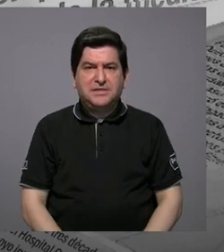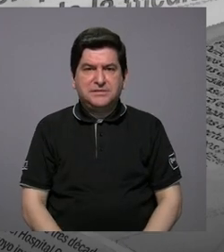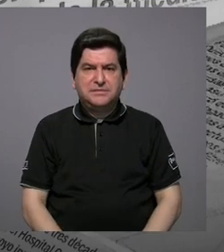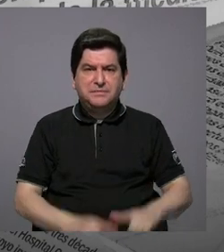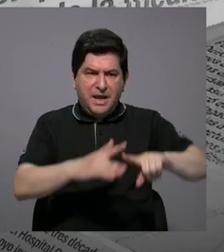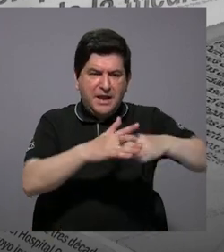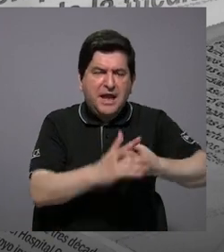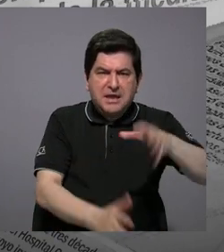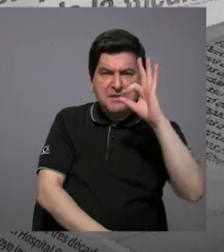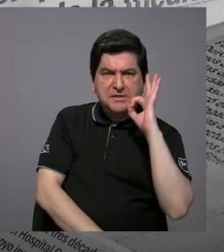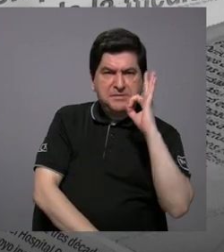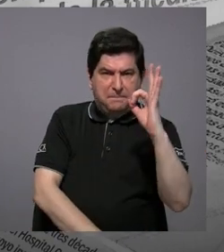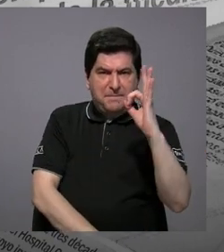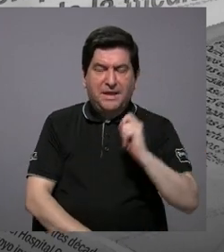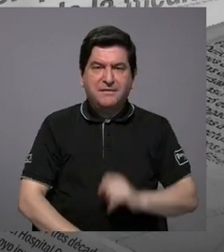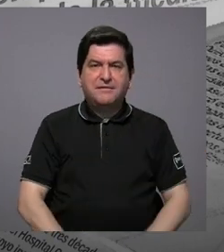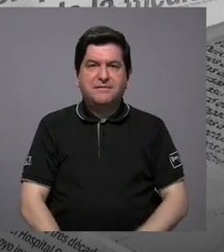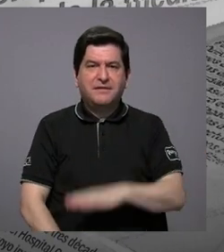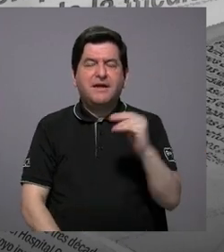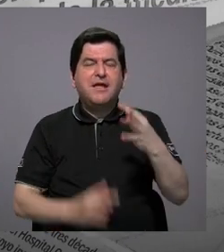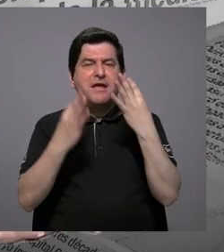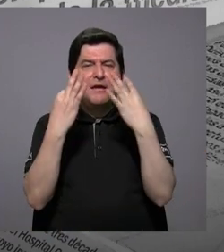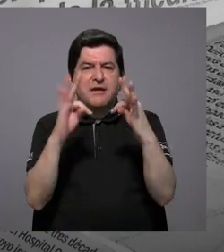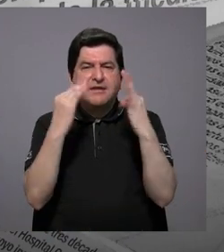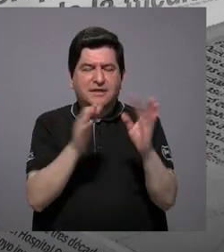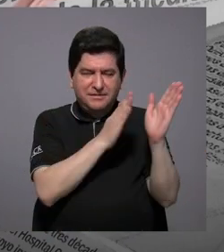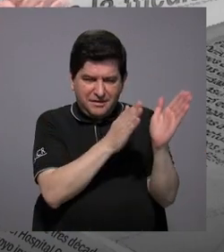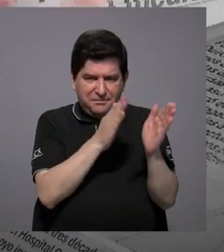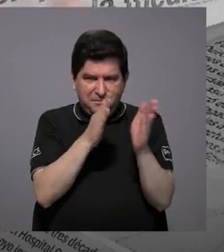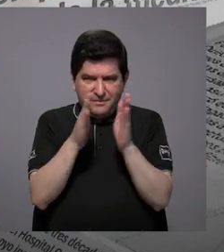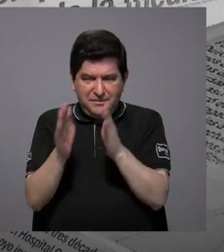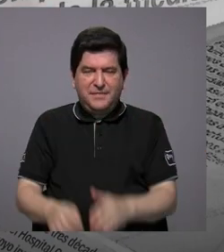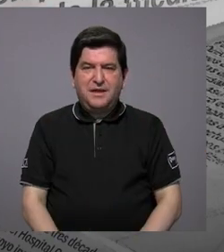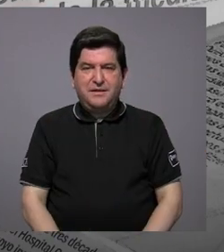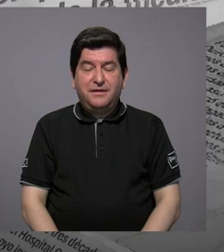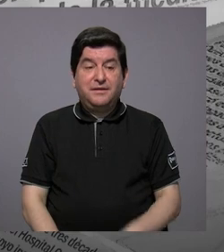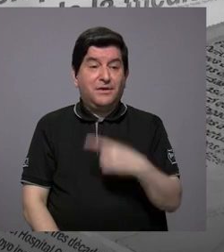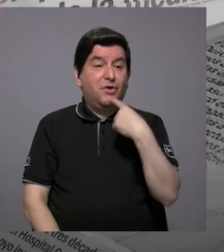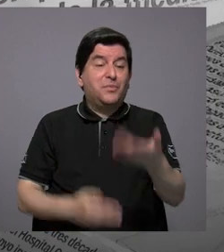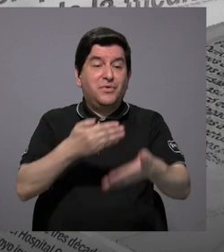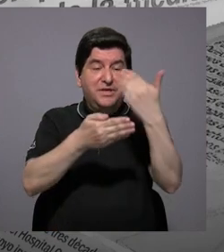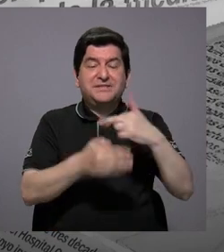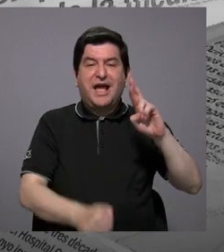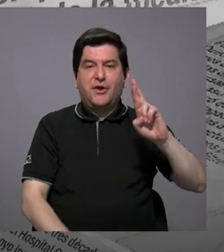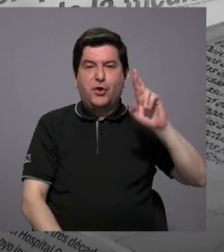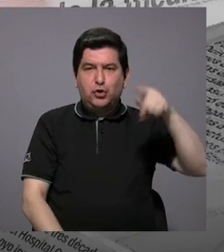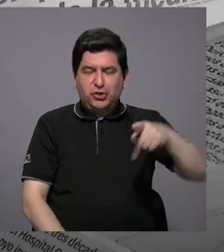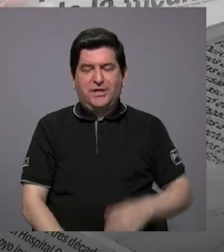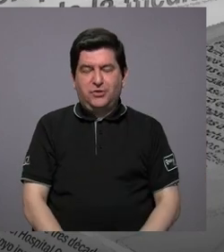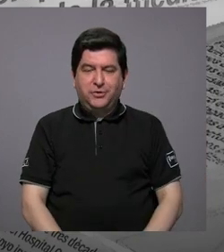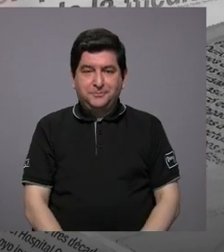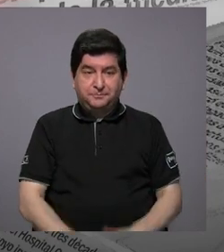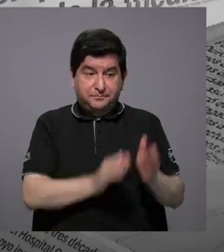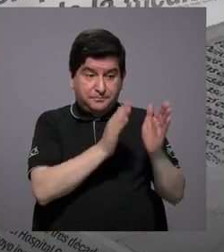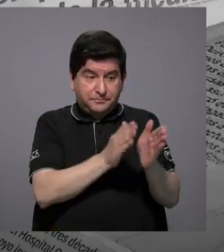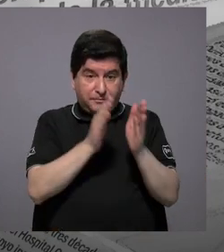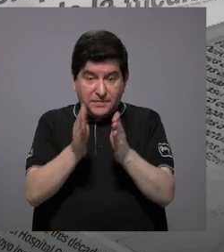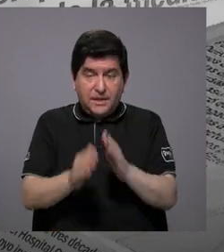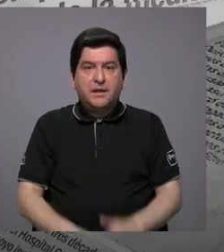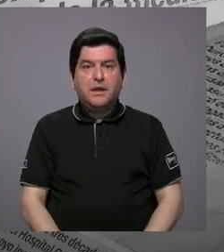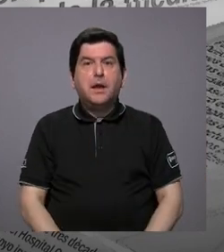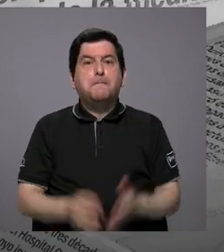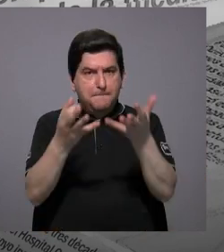entren con el pie derecho y busquemos la planificación, como nos decía don Rosendo, la planificación es